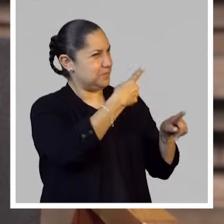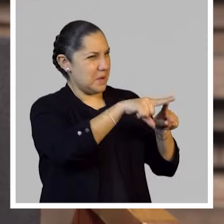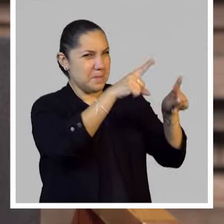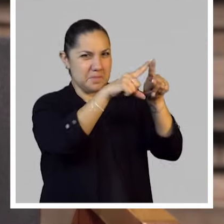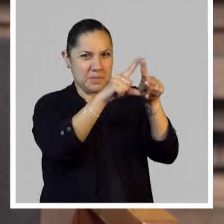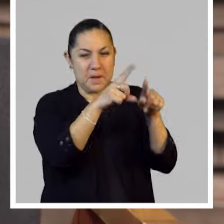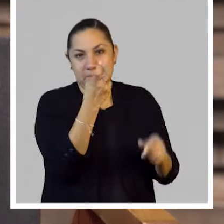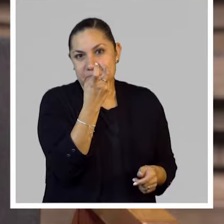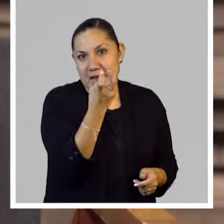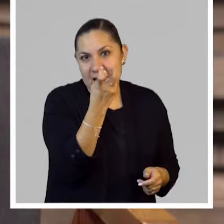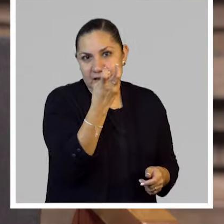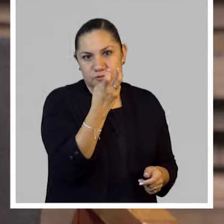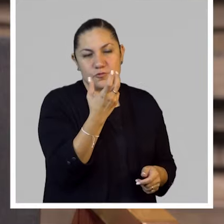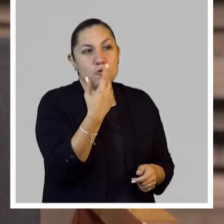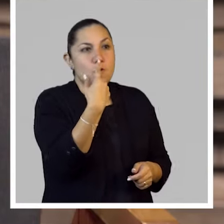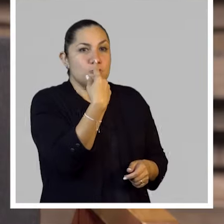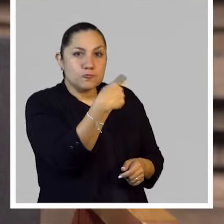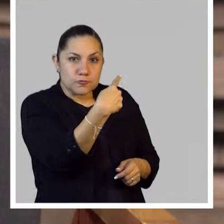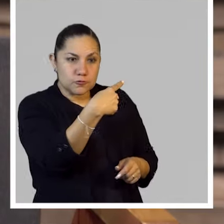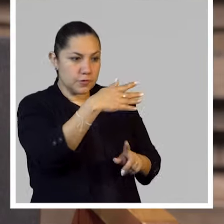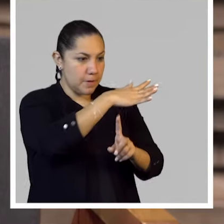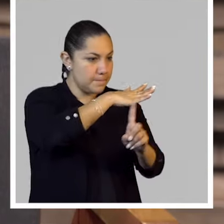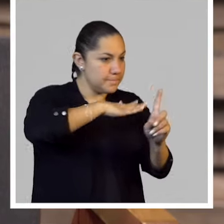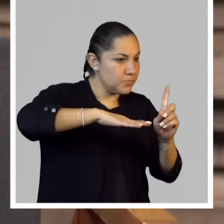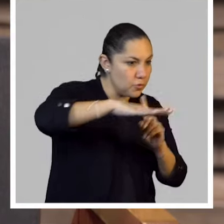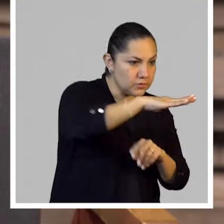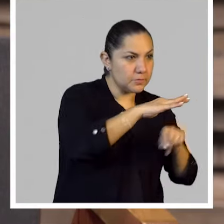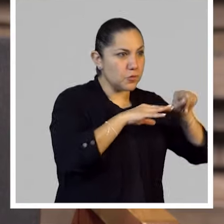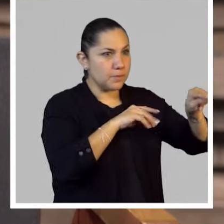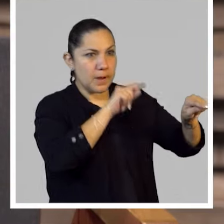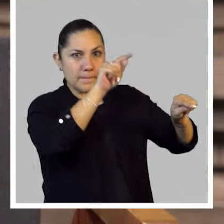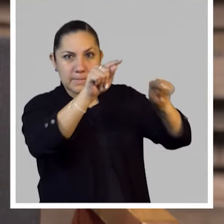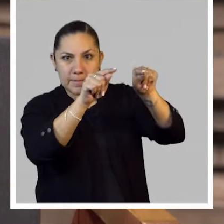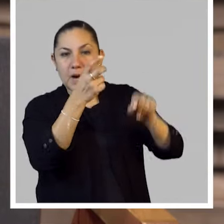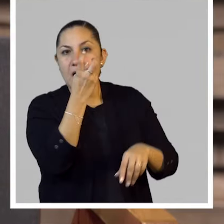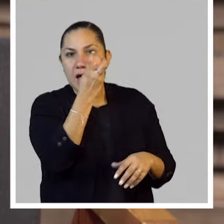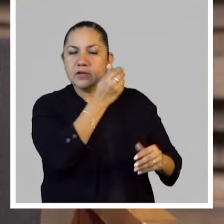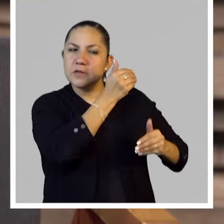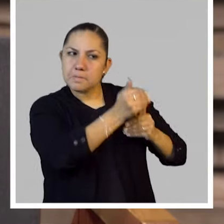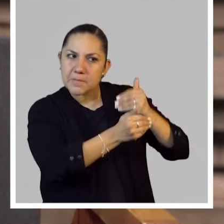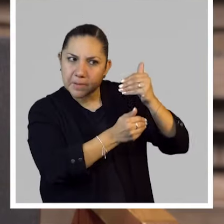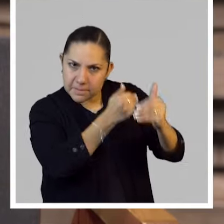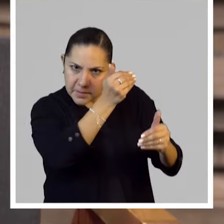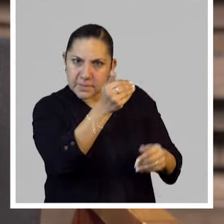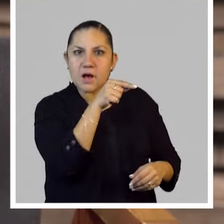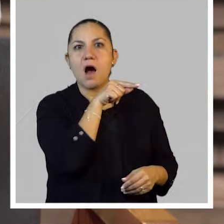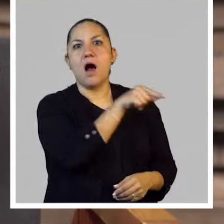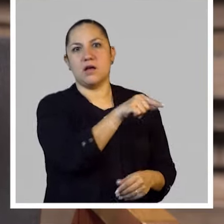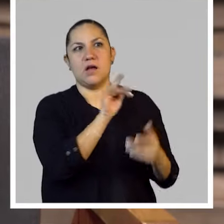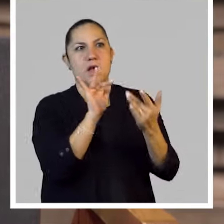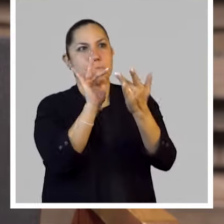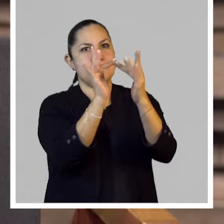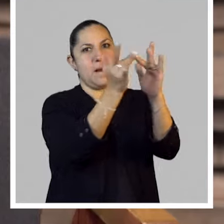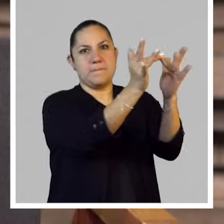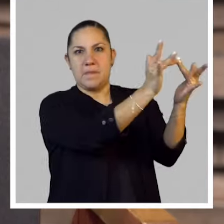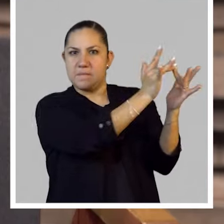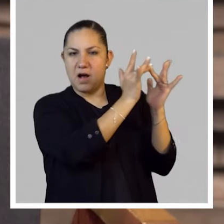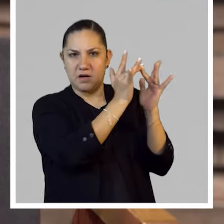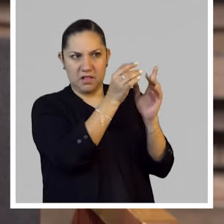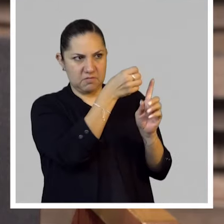desde su propio peldaño fueron motivando que ocurriera esta red gigante y